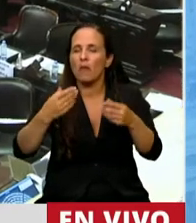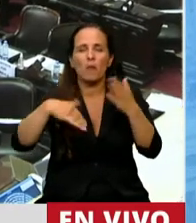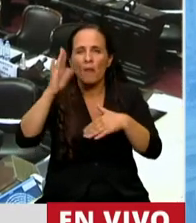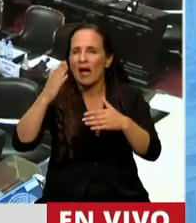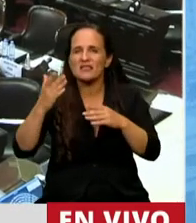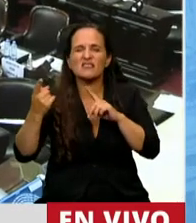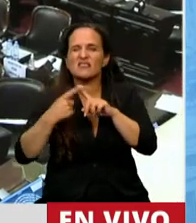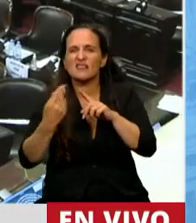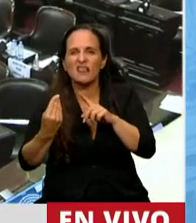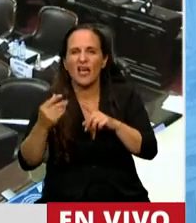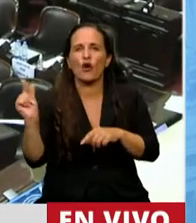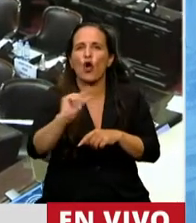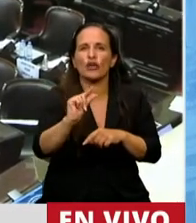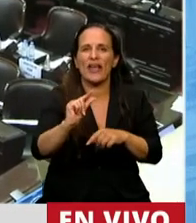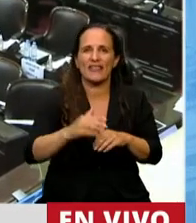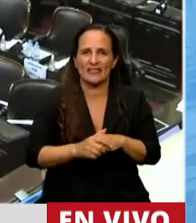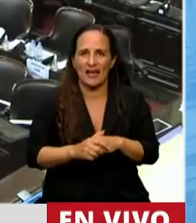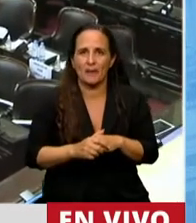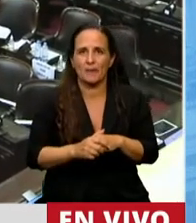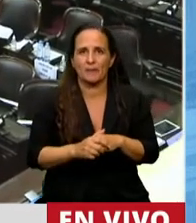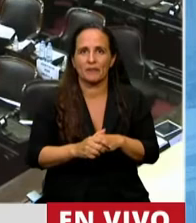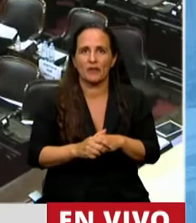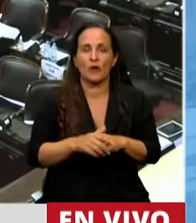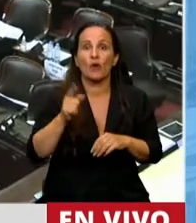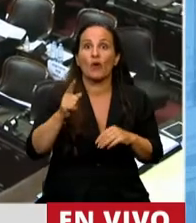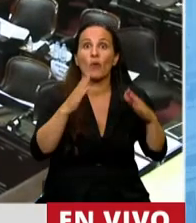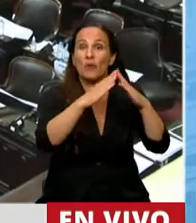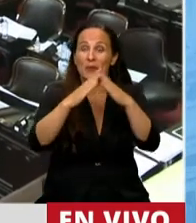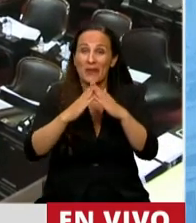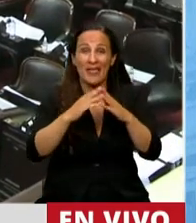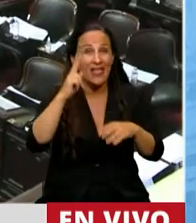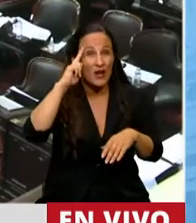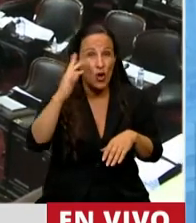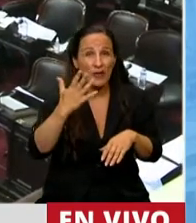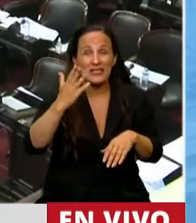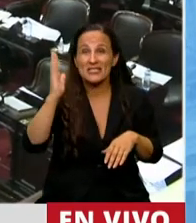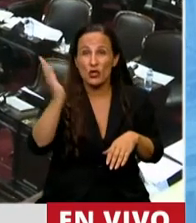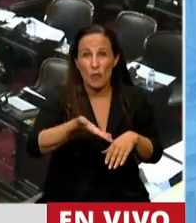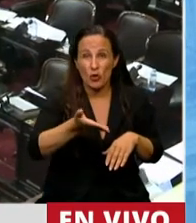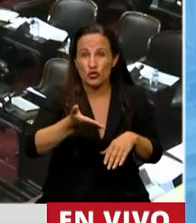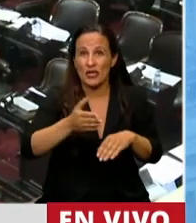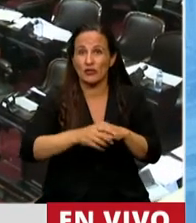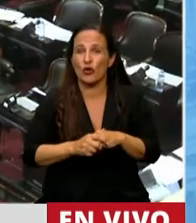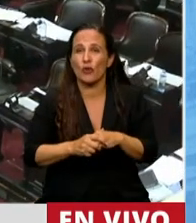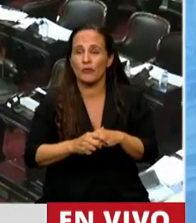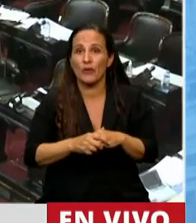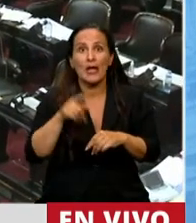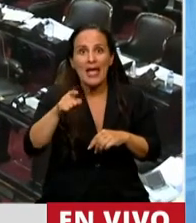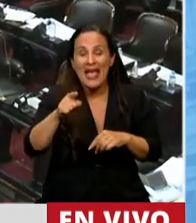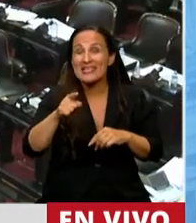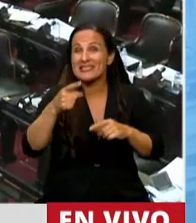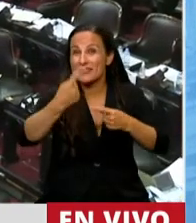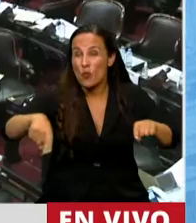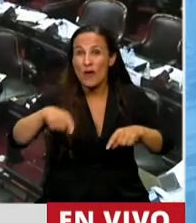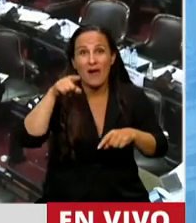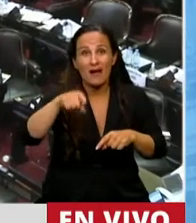es con el crédito. La vivienda para el 95% de los habitantes de este planeta es un bien al que se